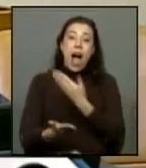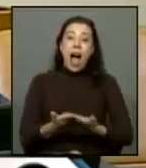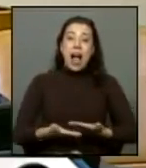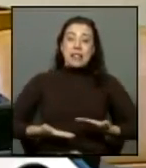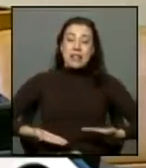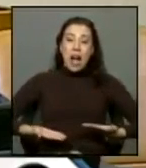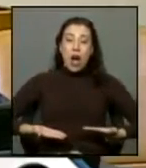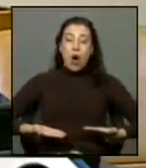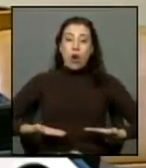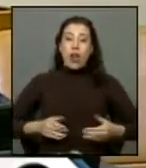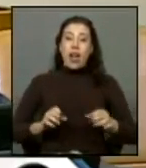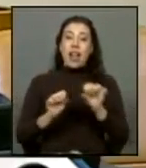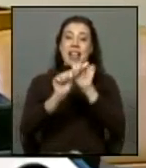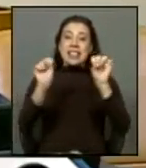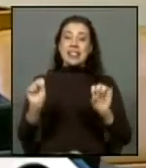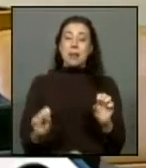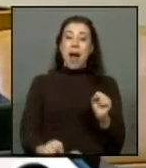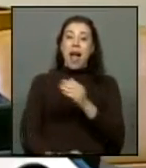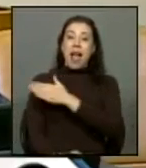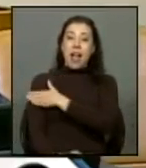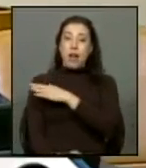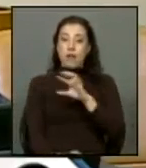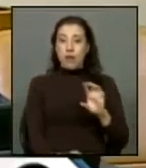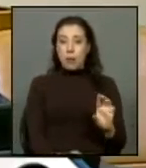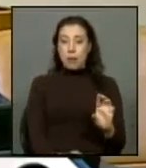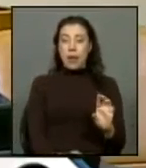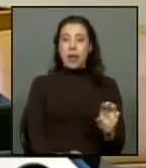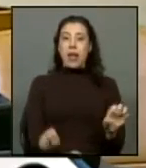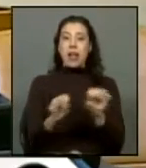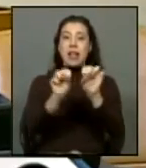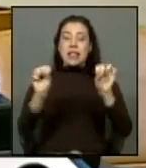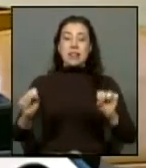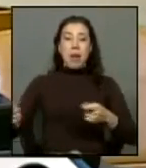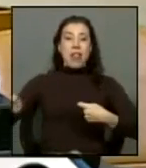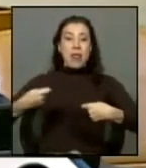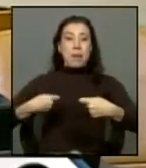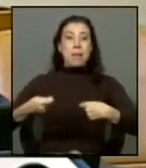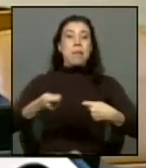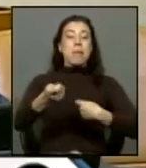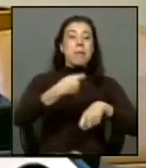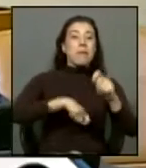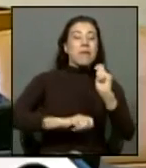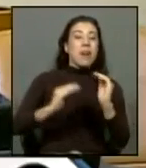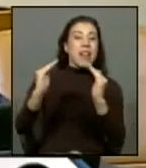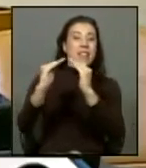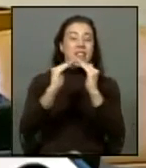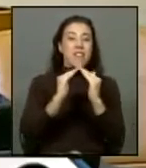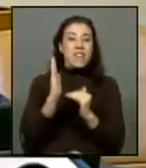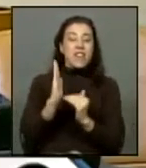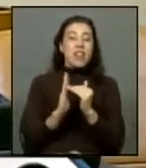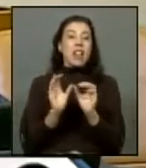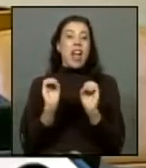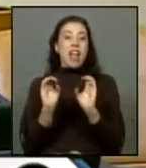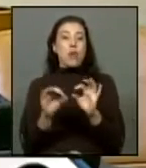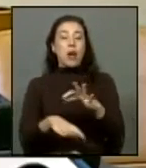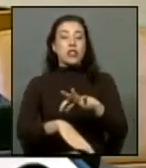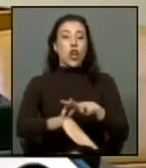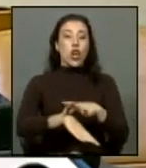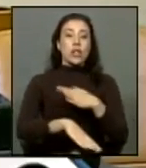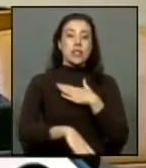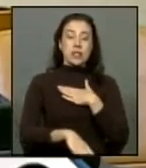y el sistema de AFP el sistema mercantil de vivienda el sistema mercantil de educación y de salud